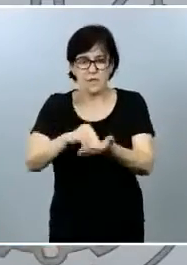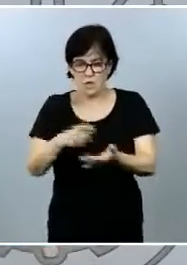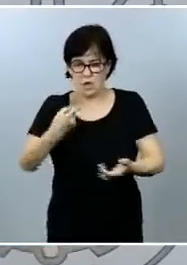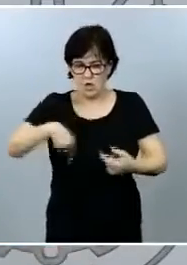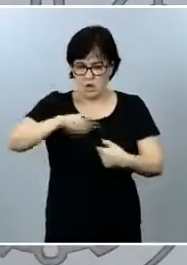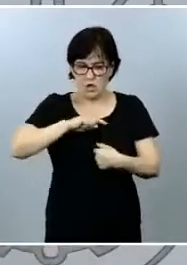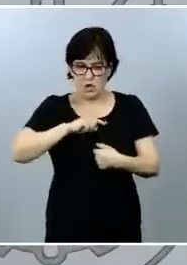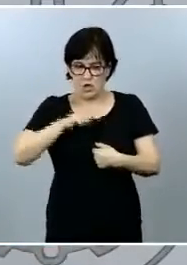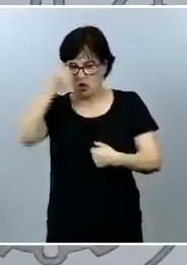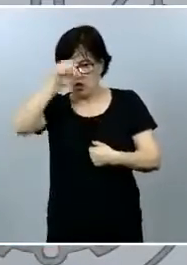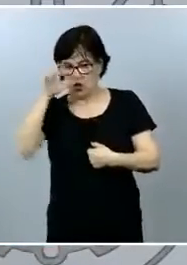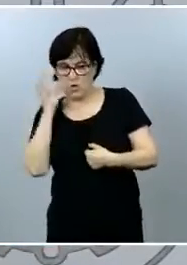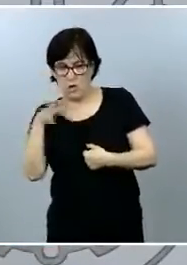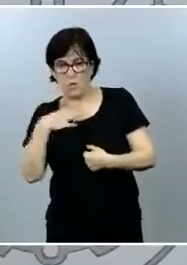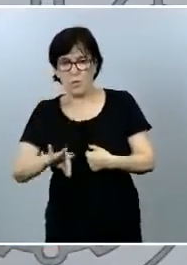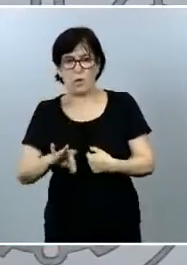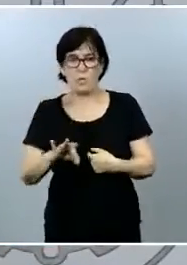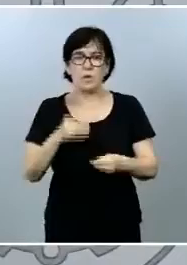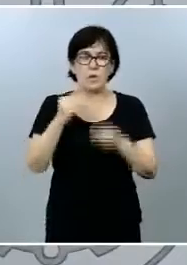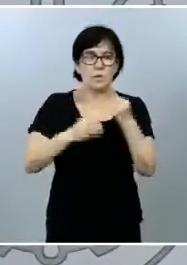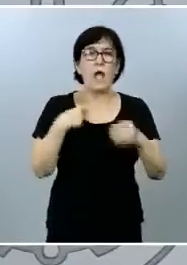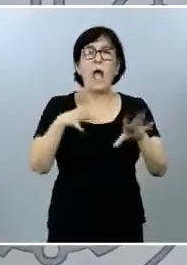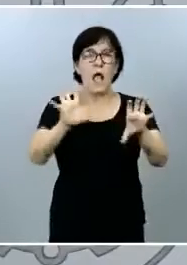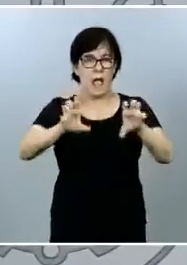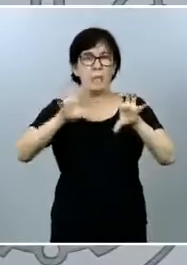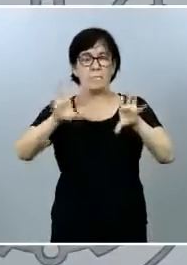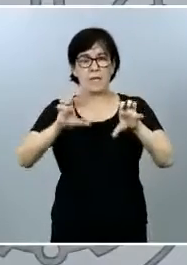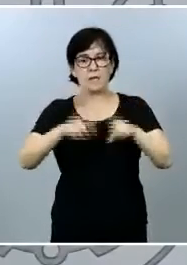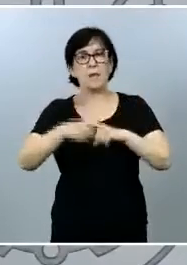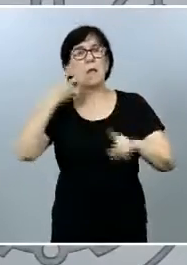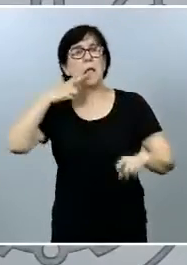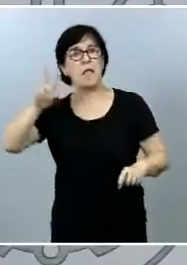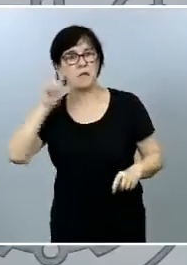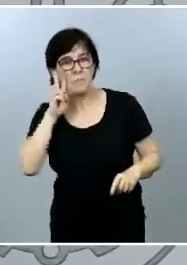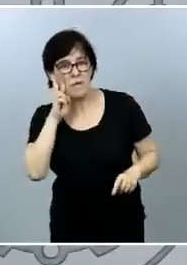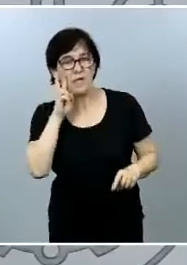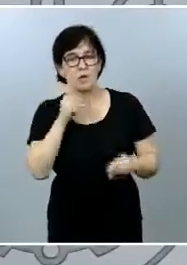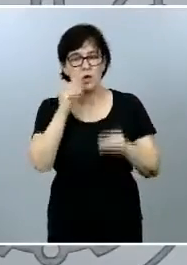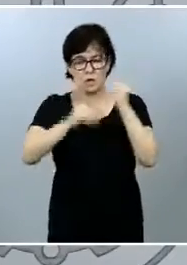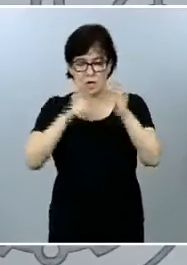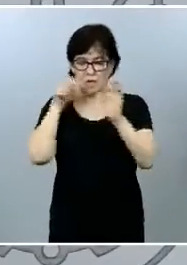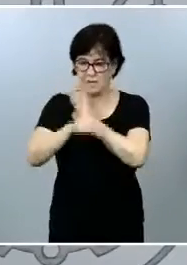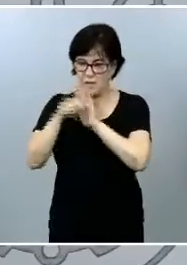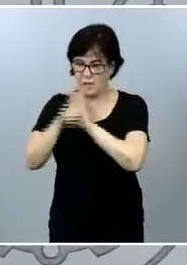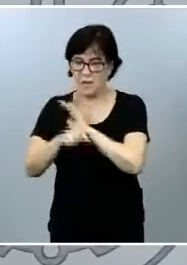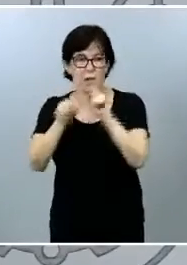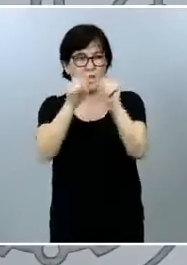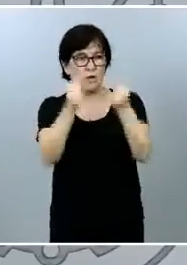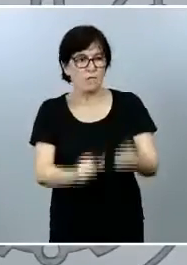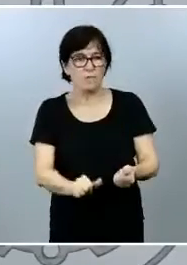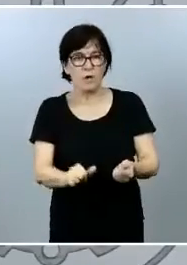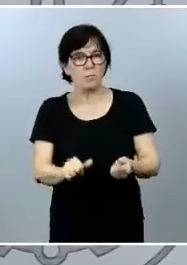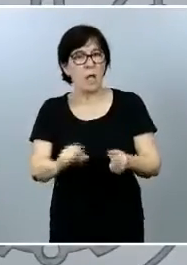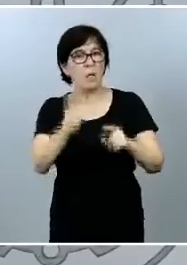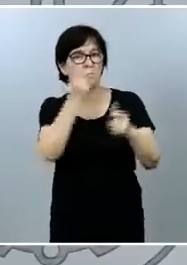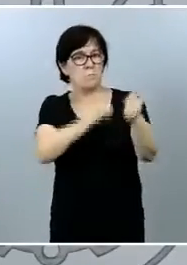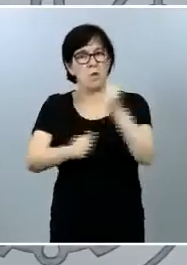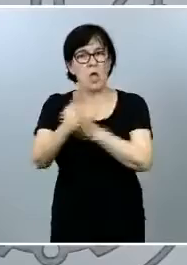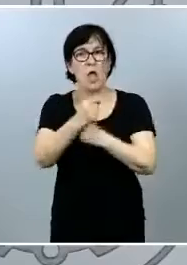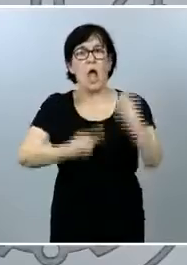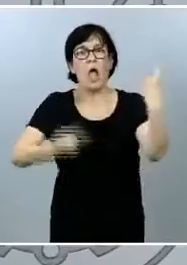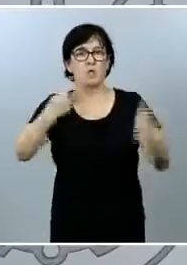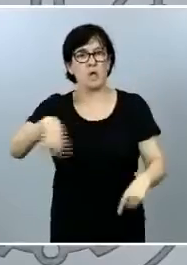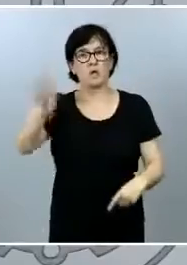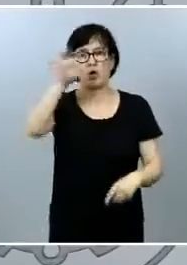nosotras ponemos en valor que aprendemos de experiencias que se están desarrollando en forma de vanguardia por parte de algunas comunidades